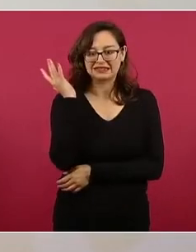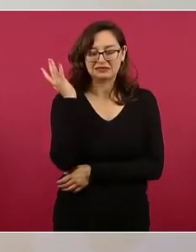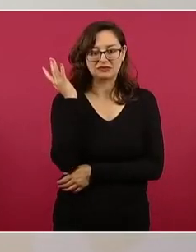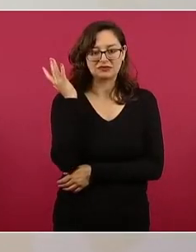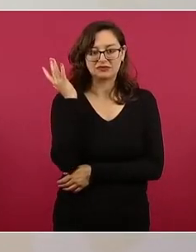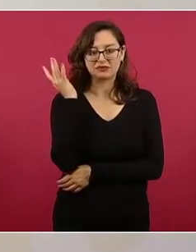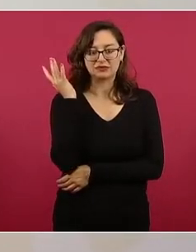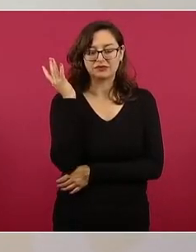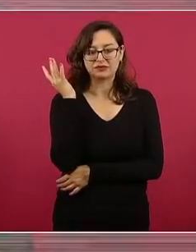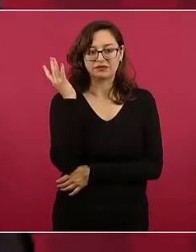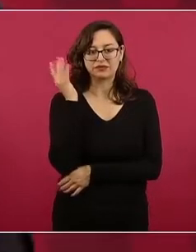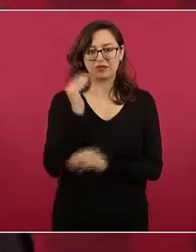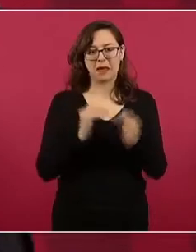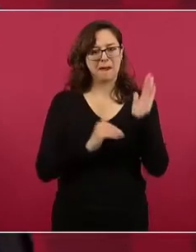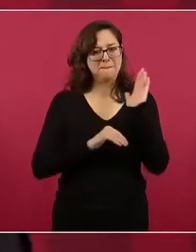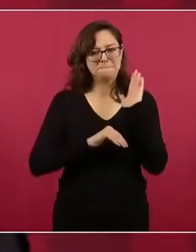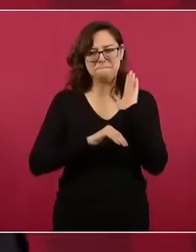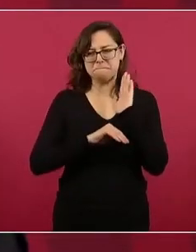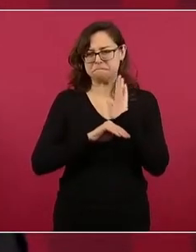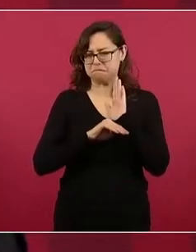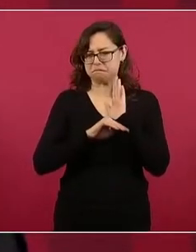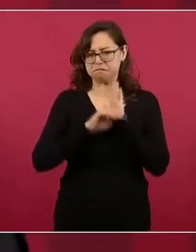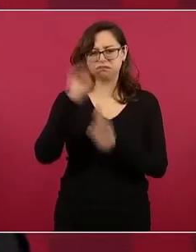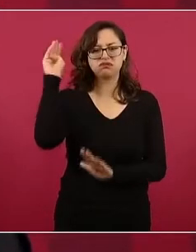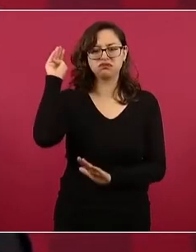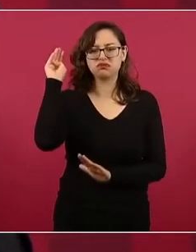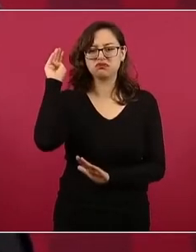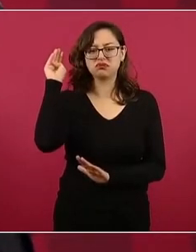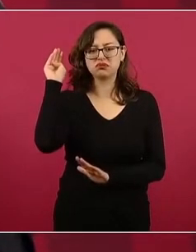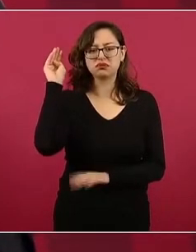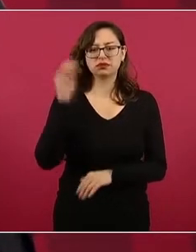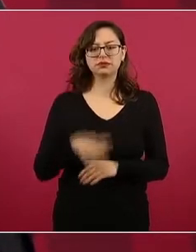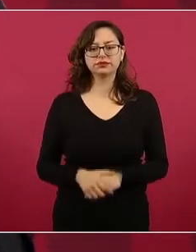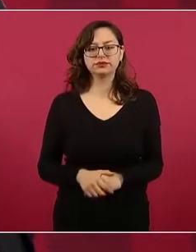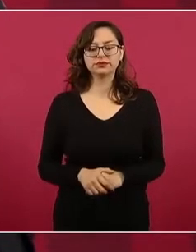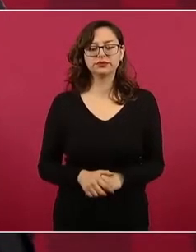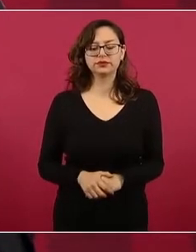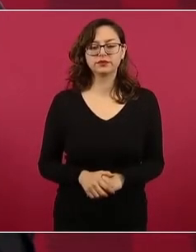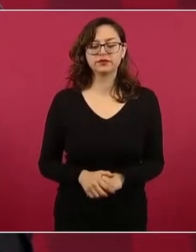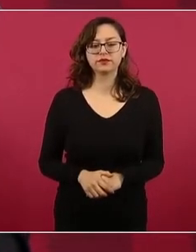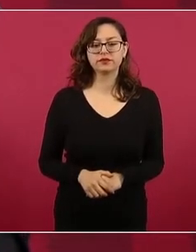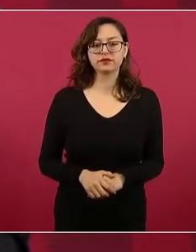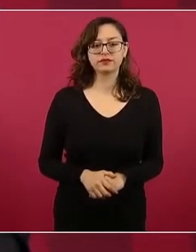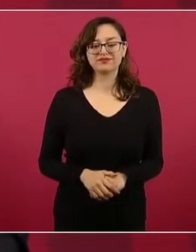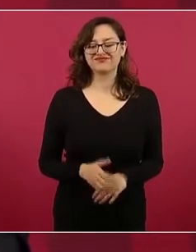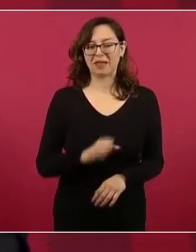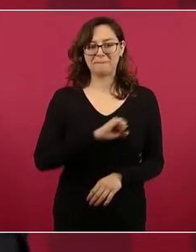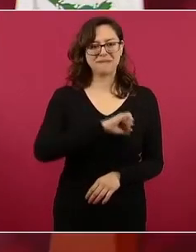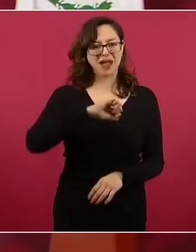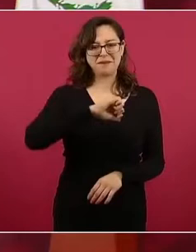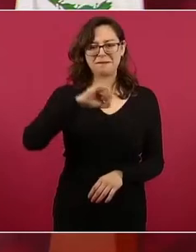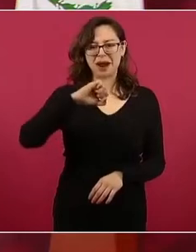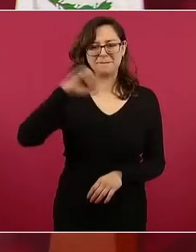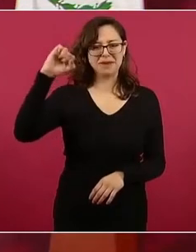de las gasolinas está muy alto,